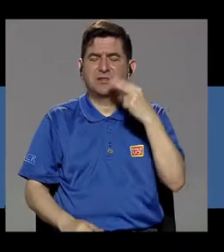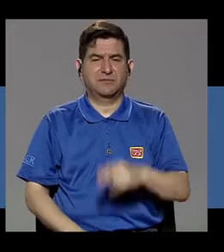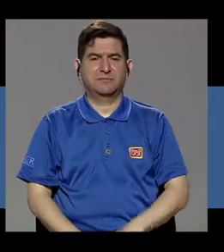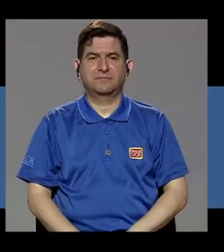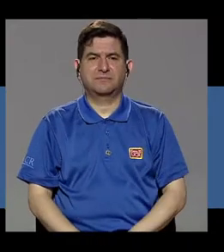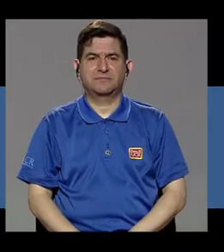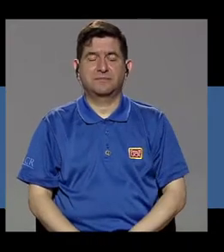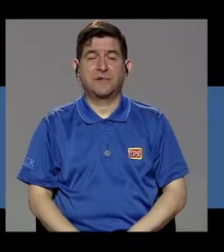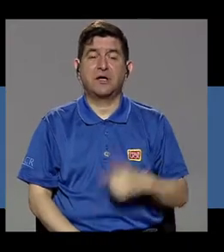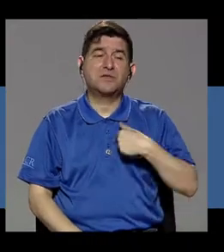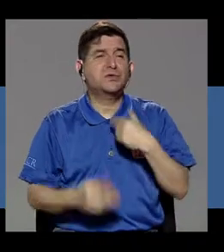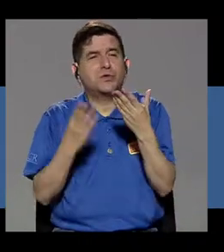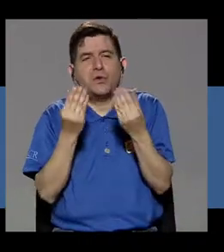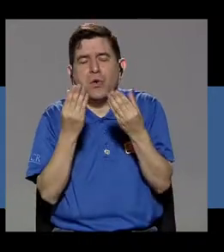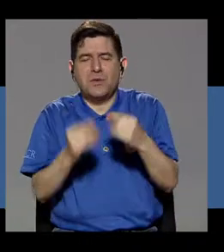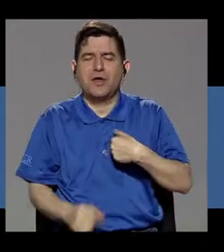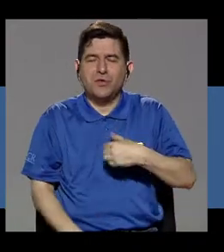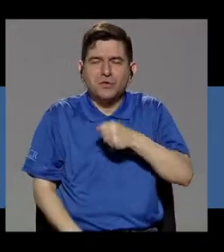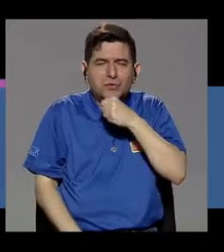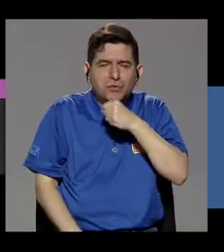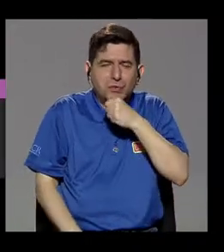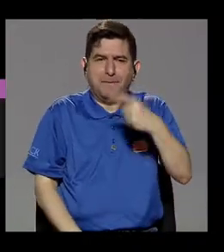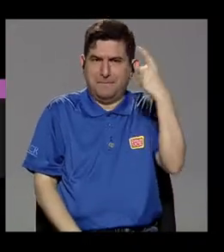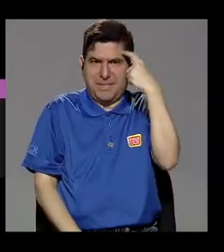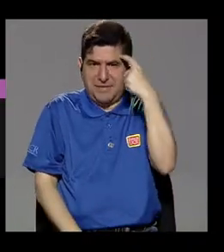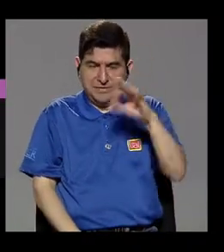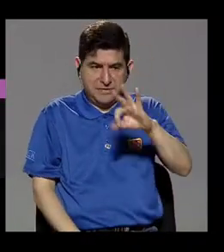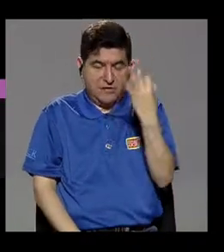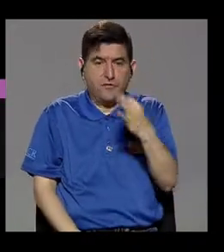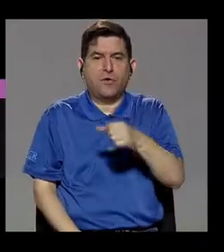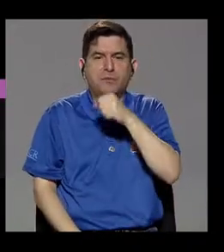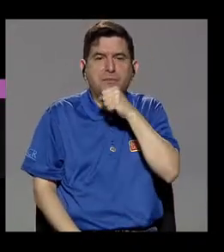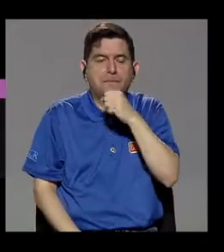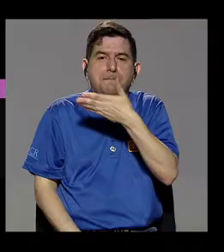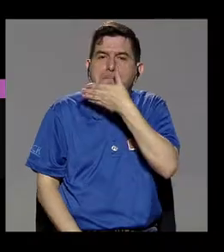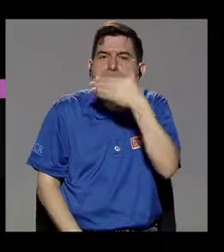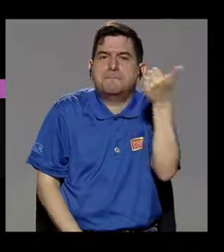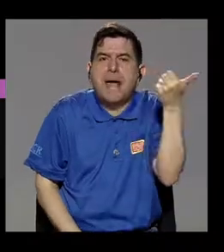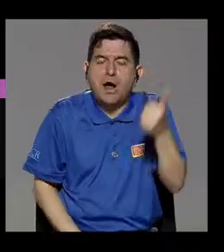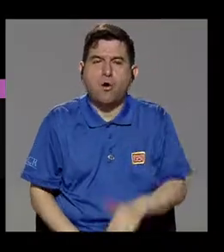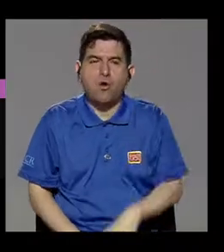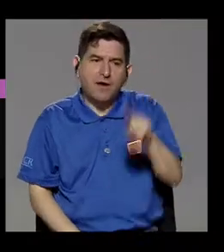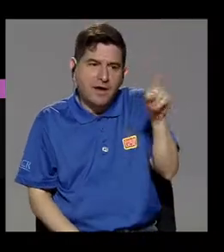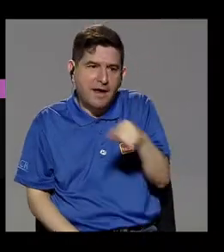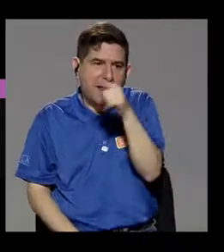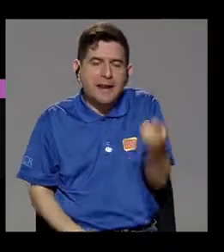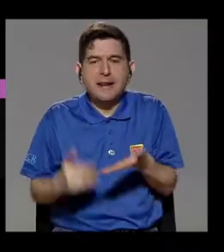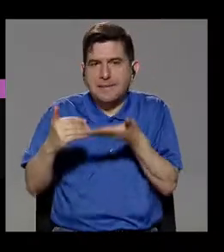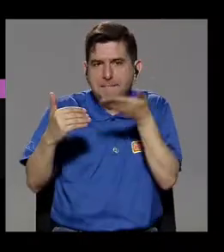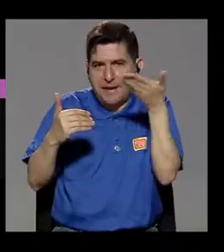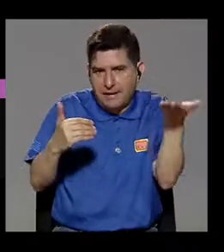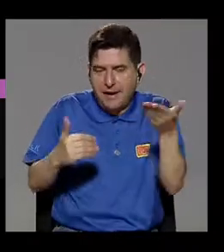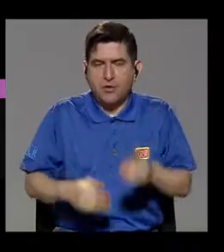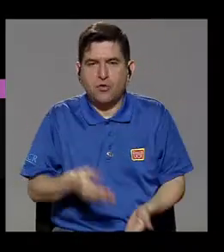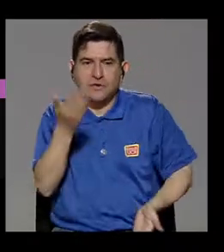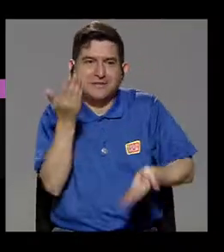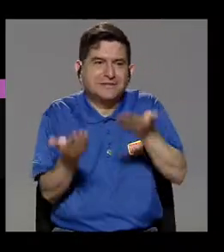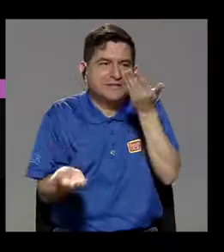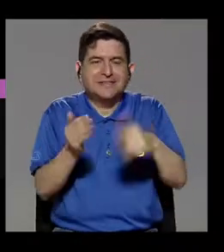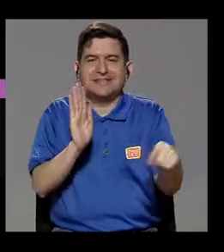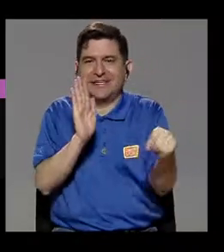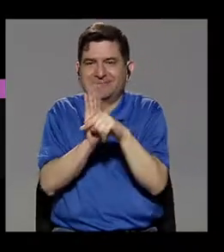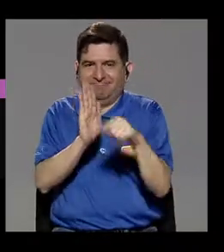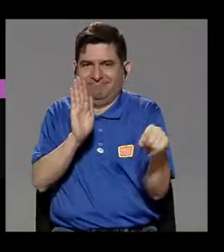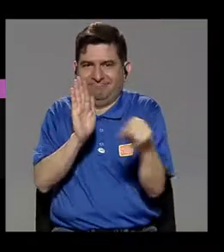Por miedo, seguro, como me envejecí, entonces pensé que una forma de envejecer mejor era ir quitando cosas un poquito